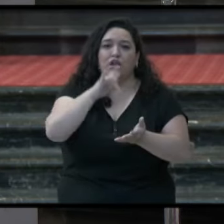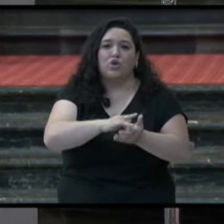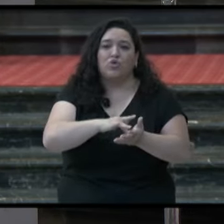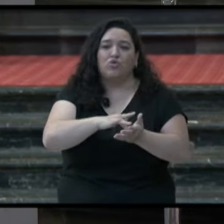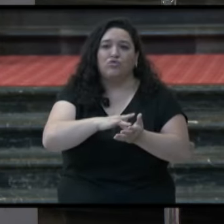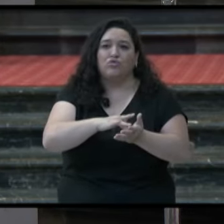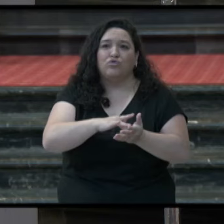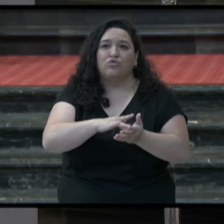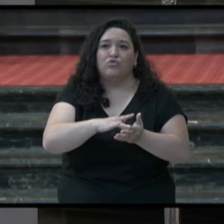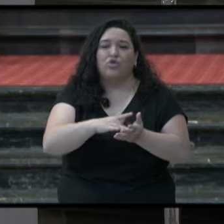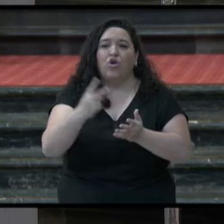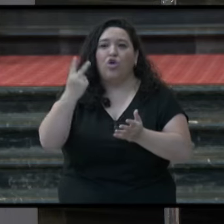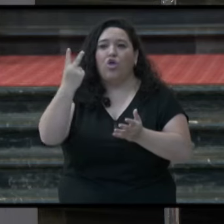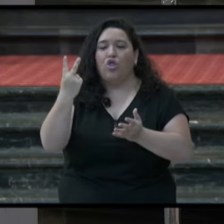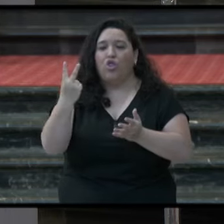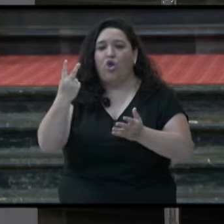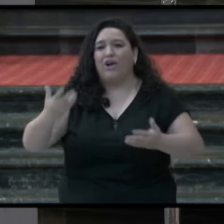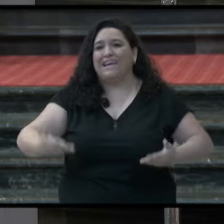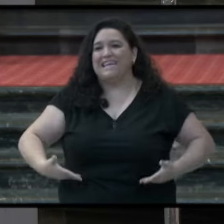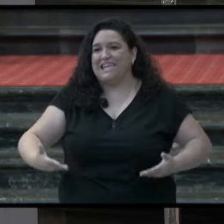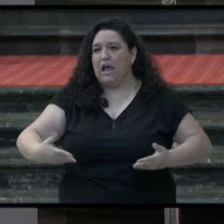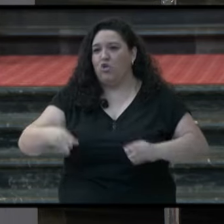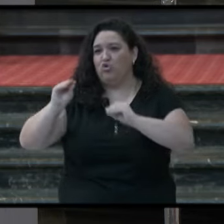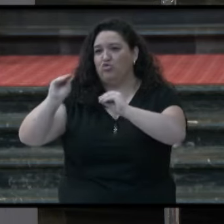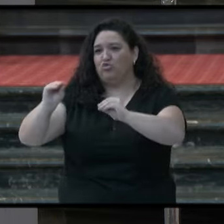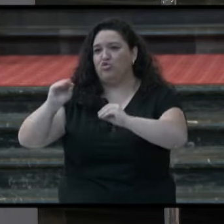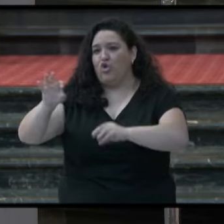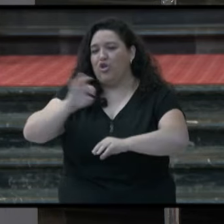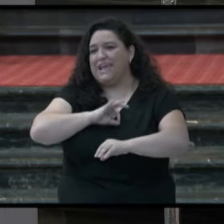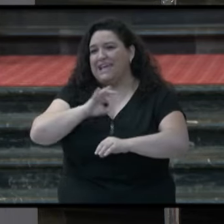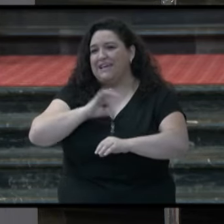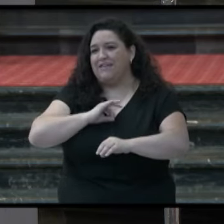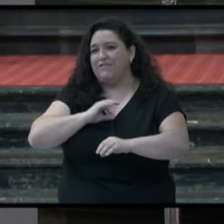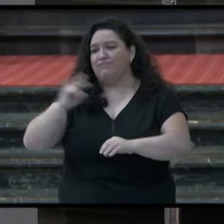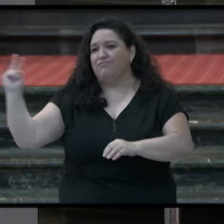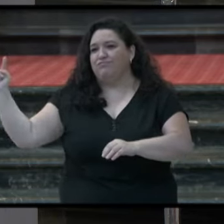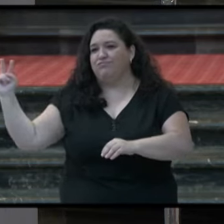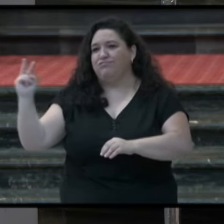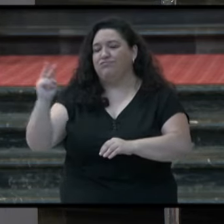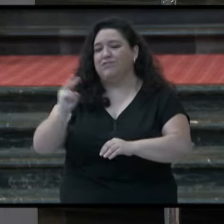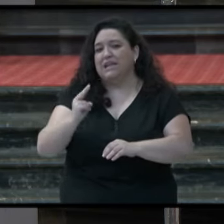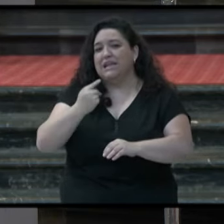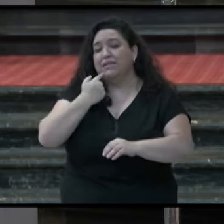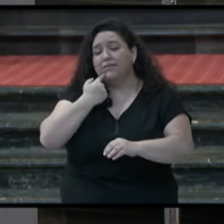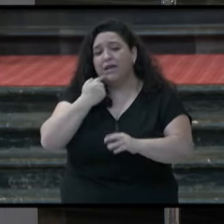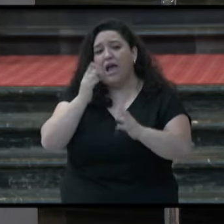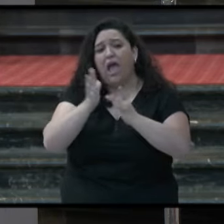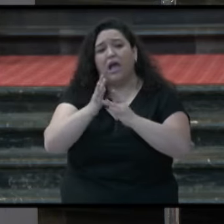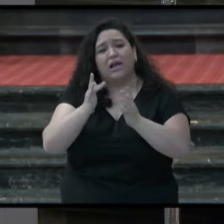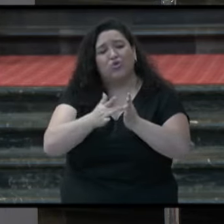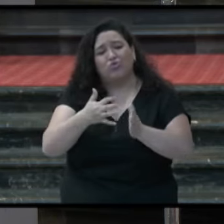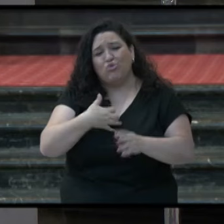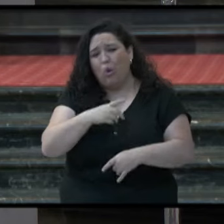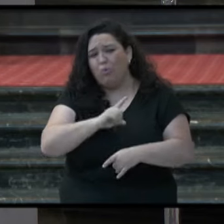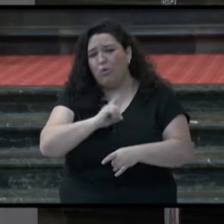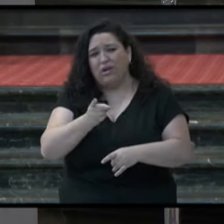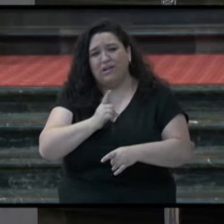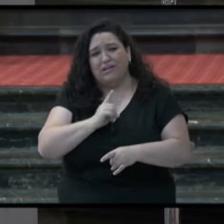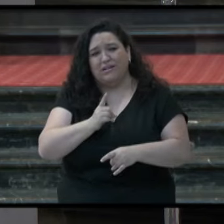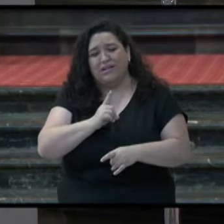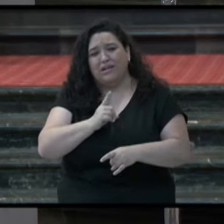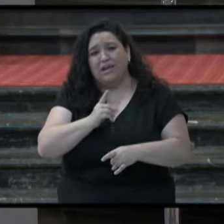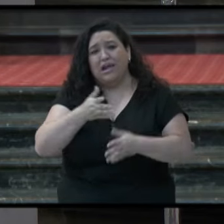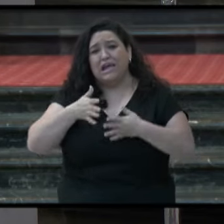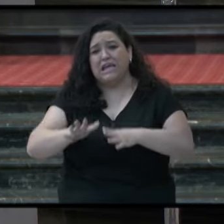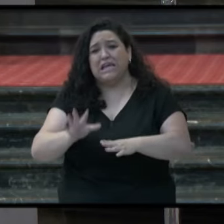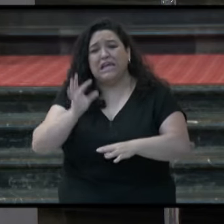criados o emisarios, mira, no molestes más al maestro, tu